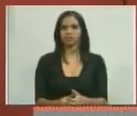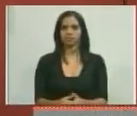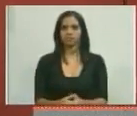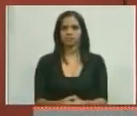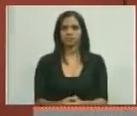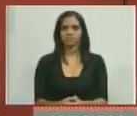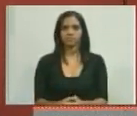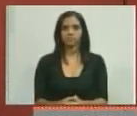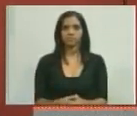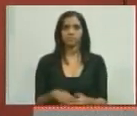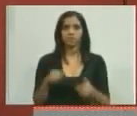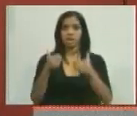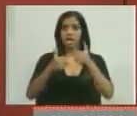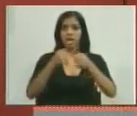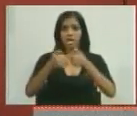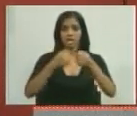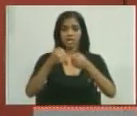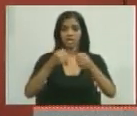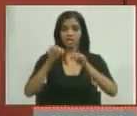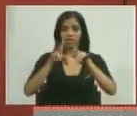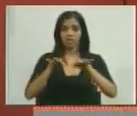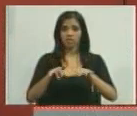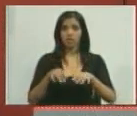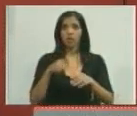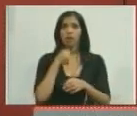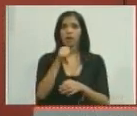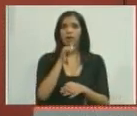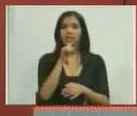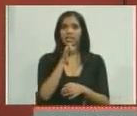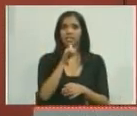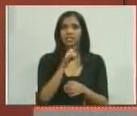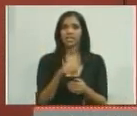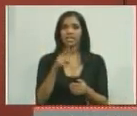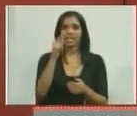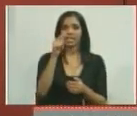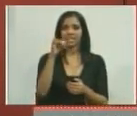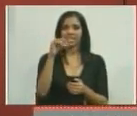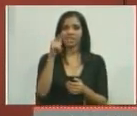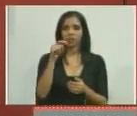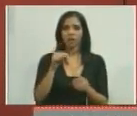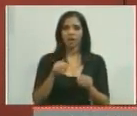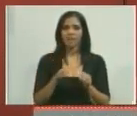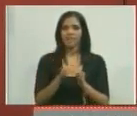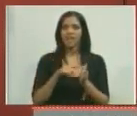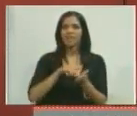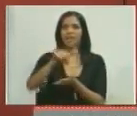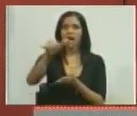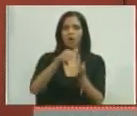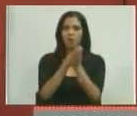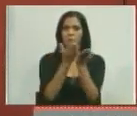Por ahí escribió un periodista que Tito había viajado con un pasaporte ugandés.